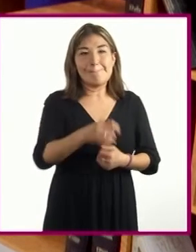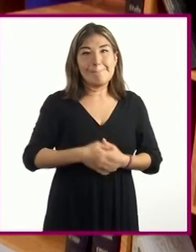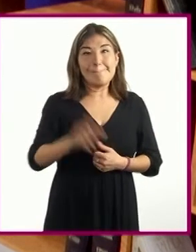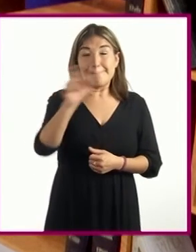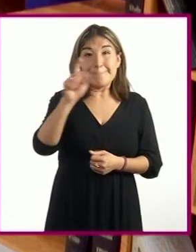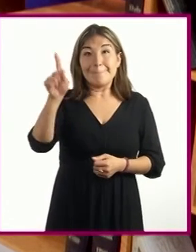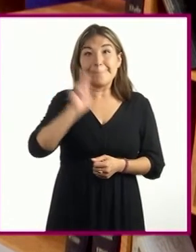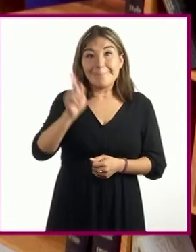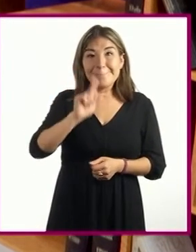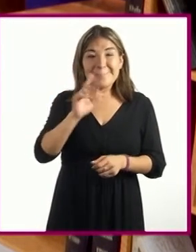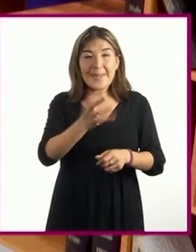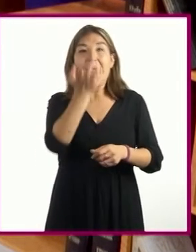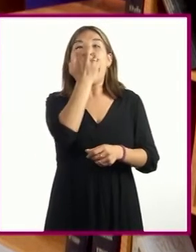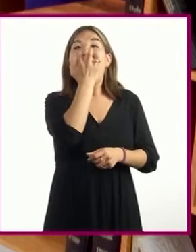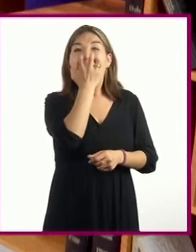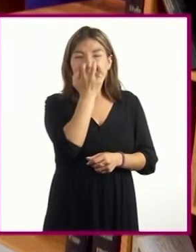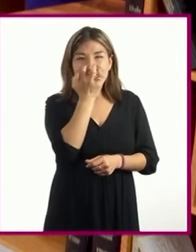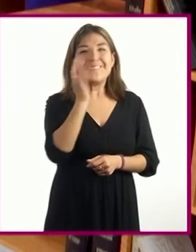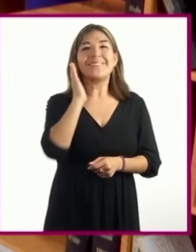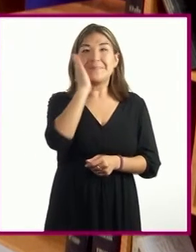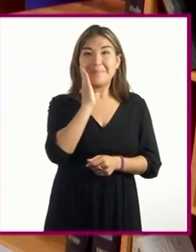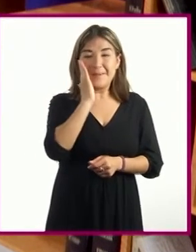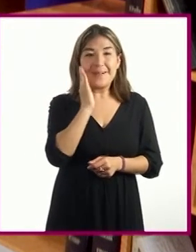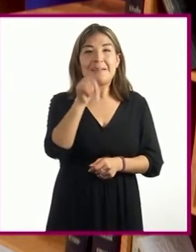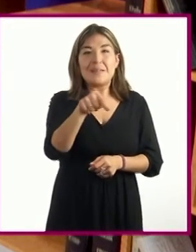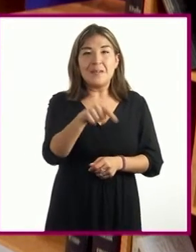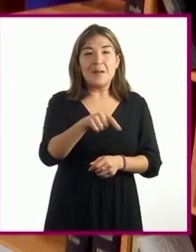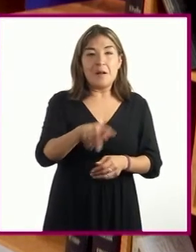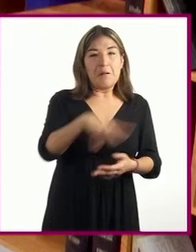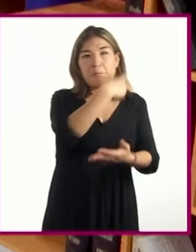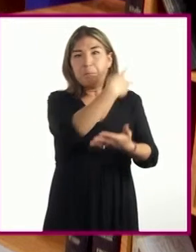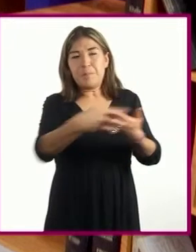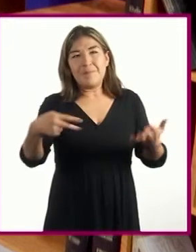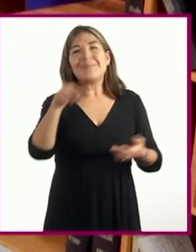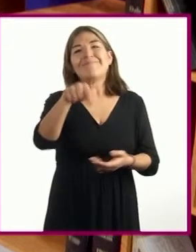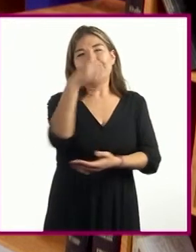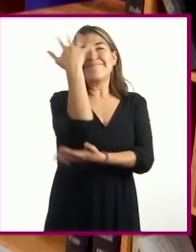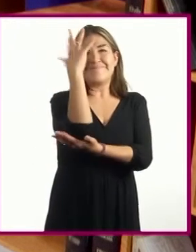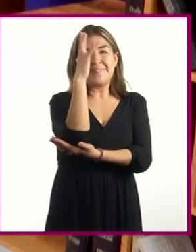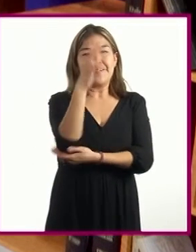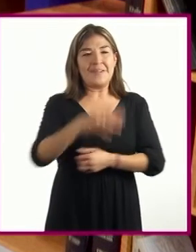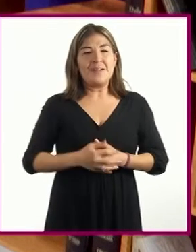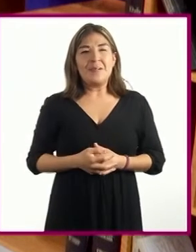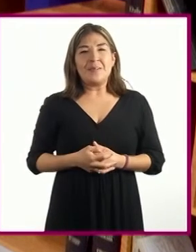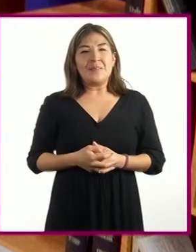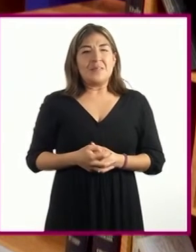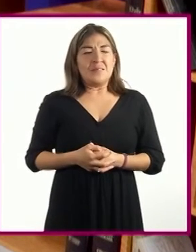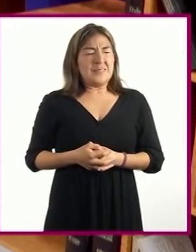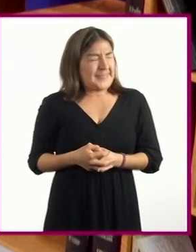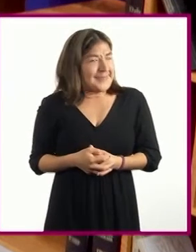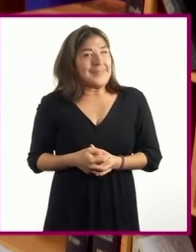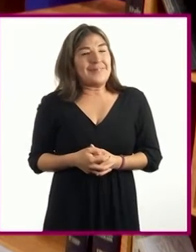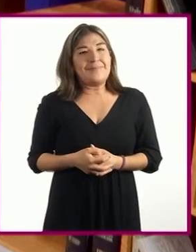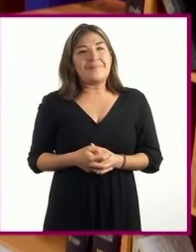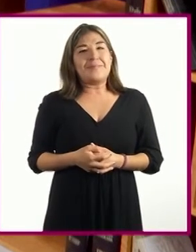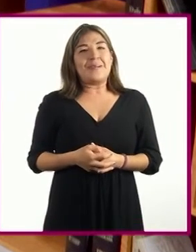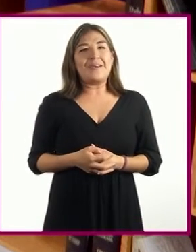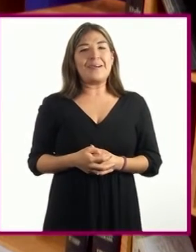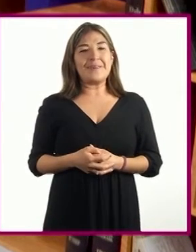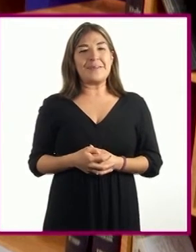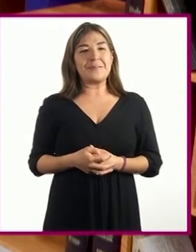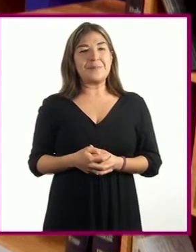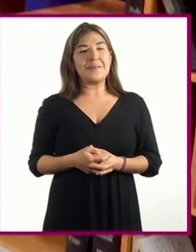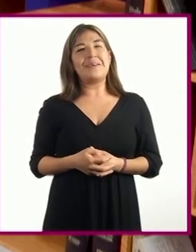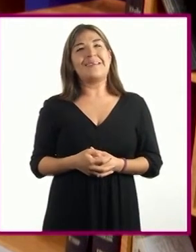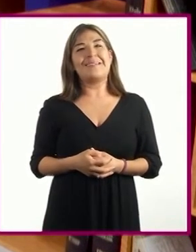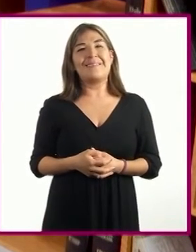Blanca Nieves muerde la manzana envenenada y Kai es el bosque muy bien ahora